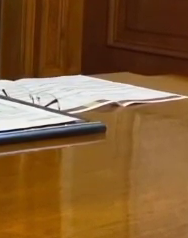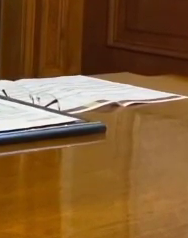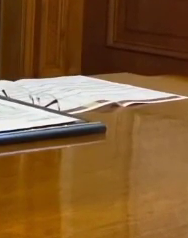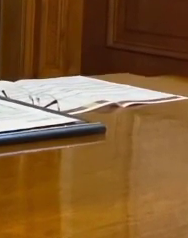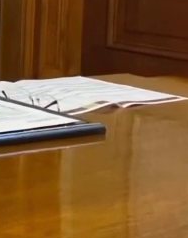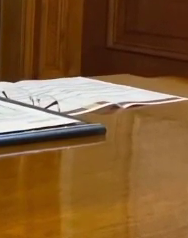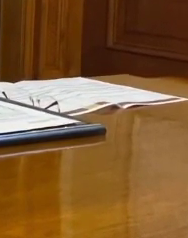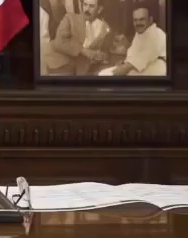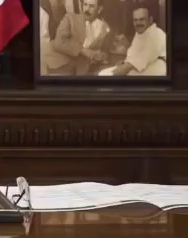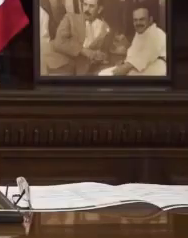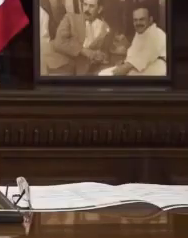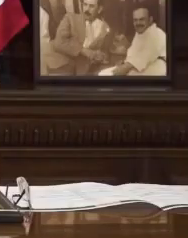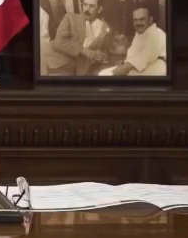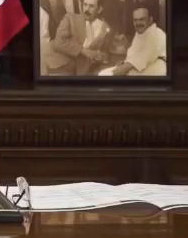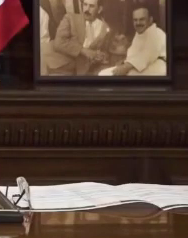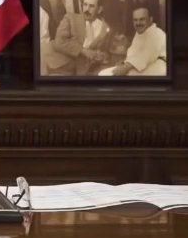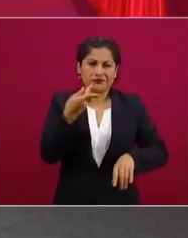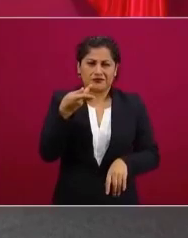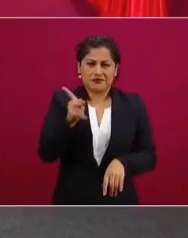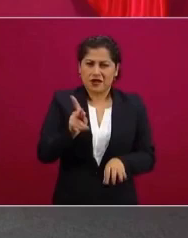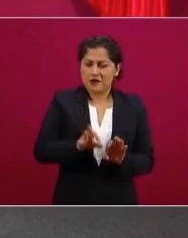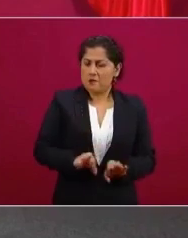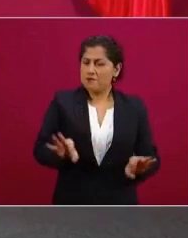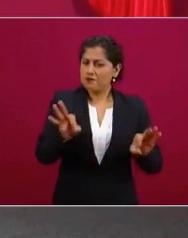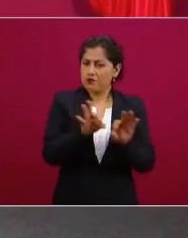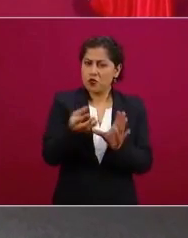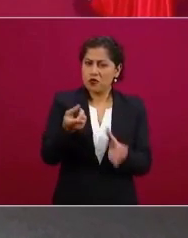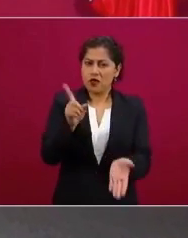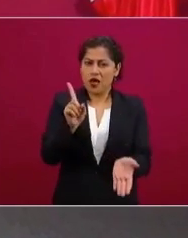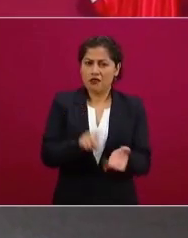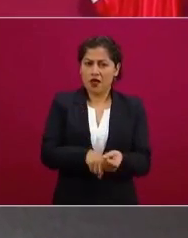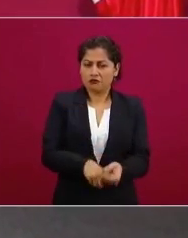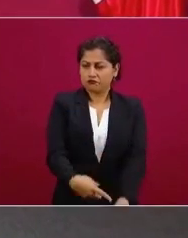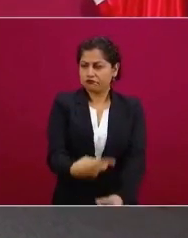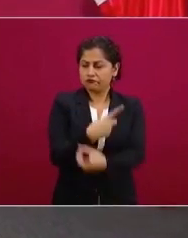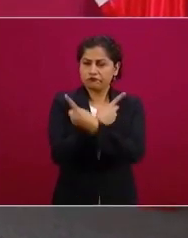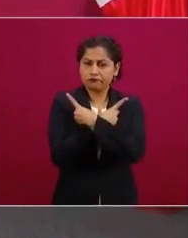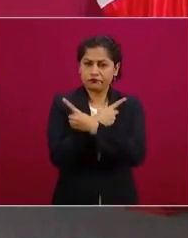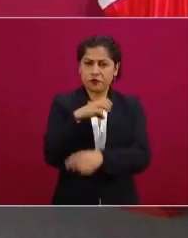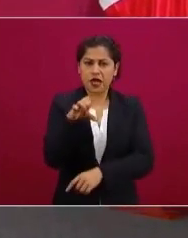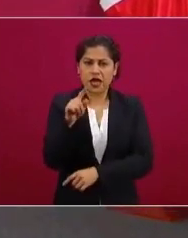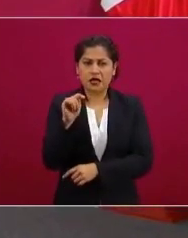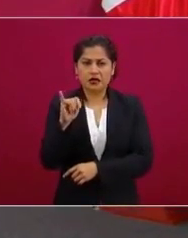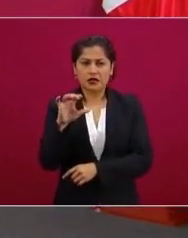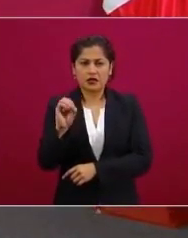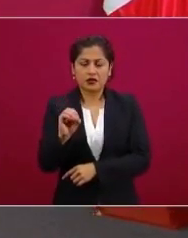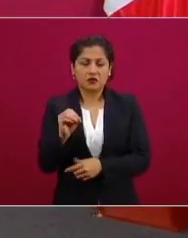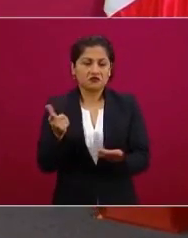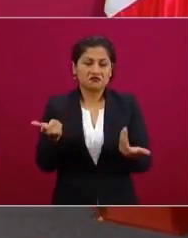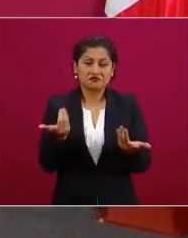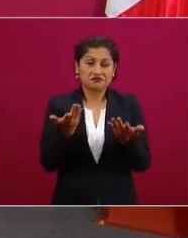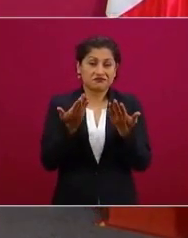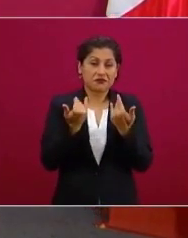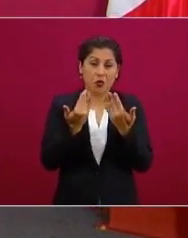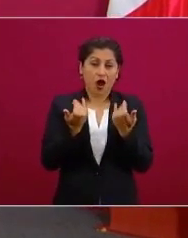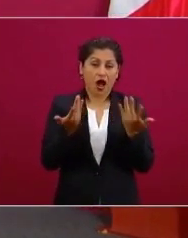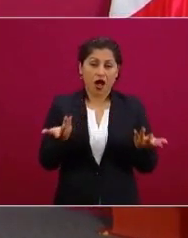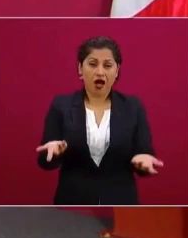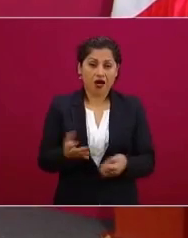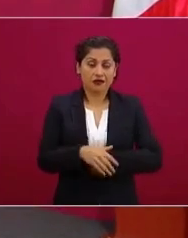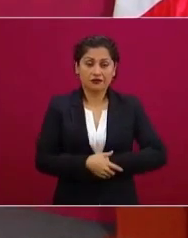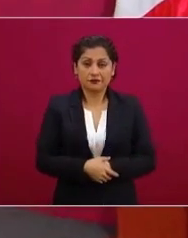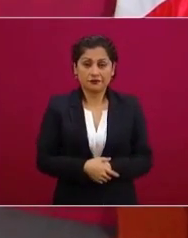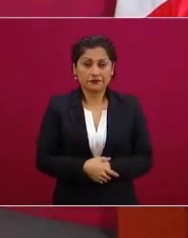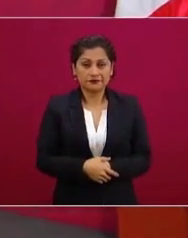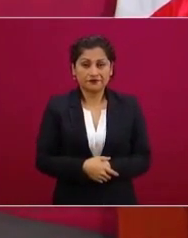encontramos, el presidente se pone a otorgar tanto tiempo de sus mañaneras a desprestigiar a la prensa,